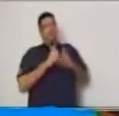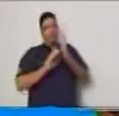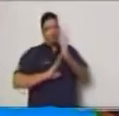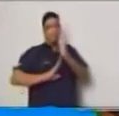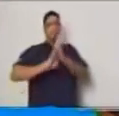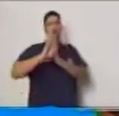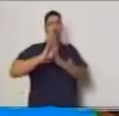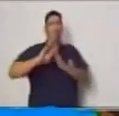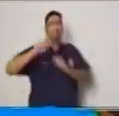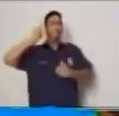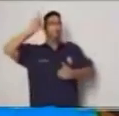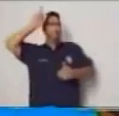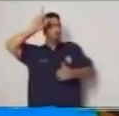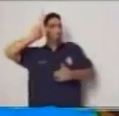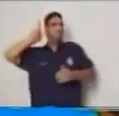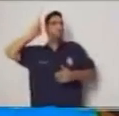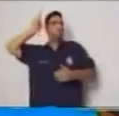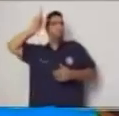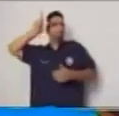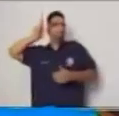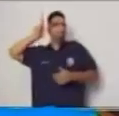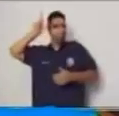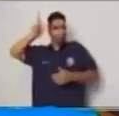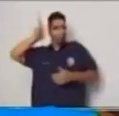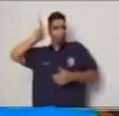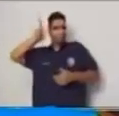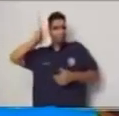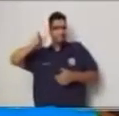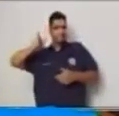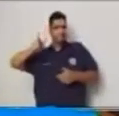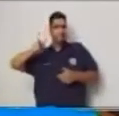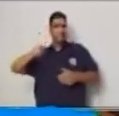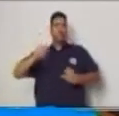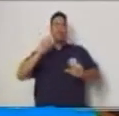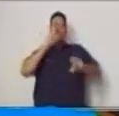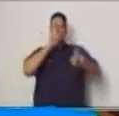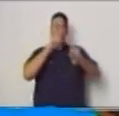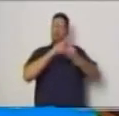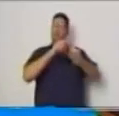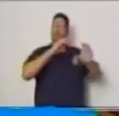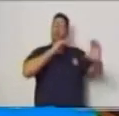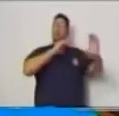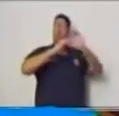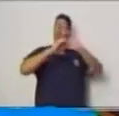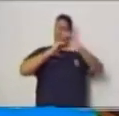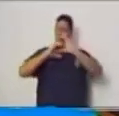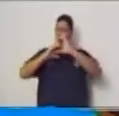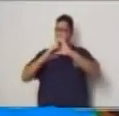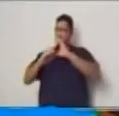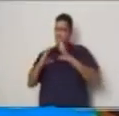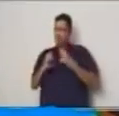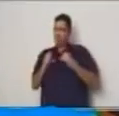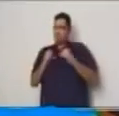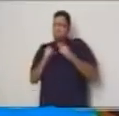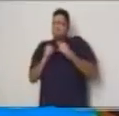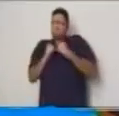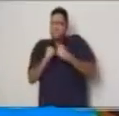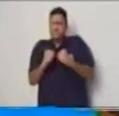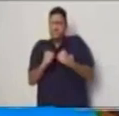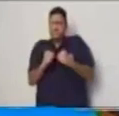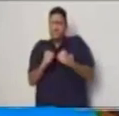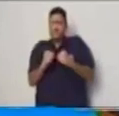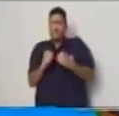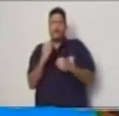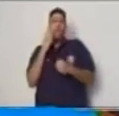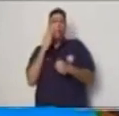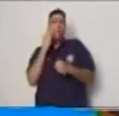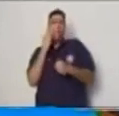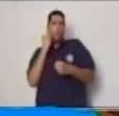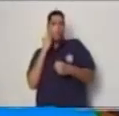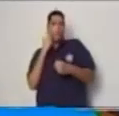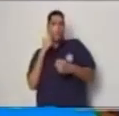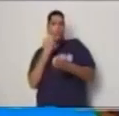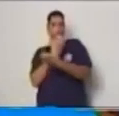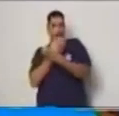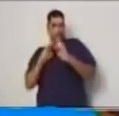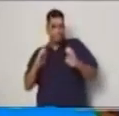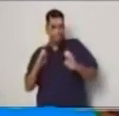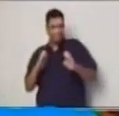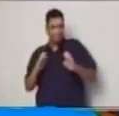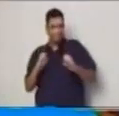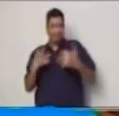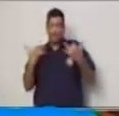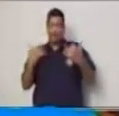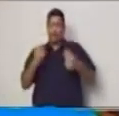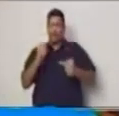ese desarrollo también en el área de comunicación y lenguaje para el fortalecimiento de la expresión estamos